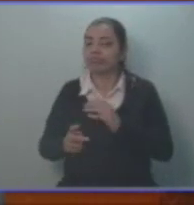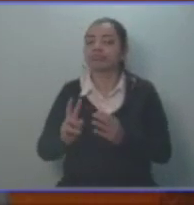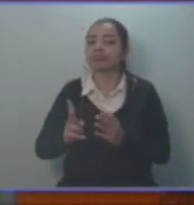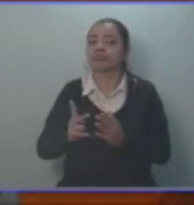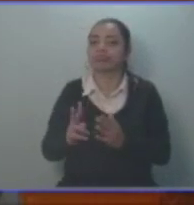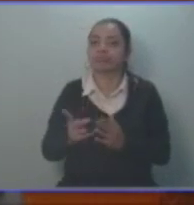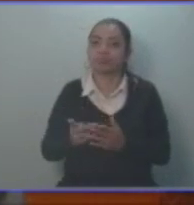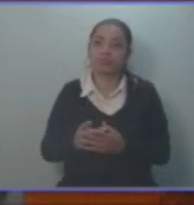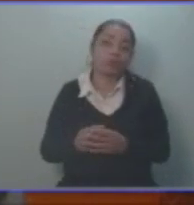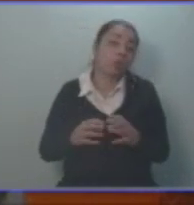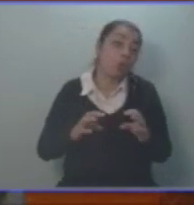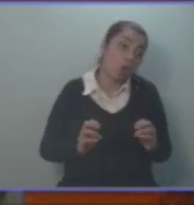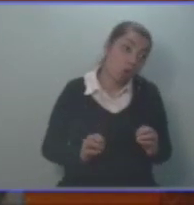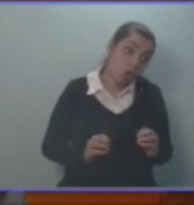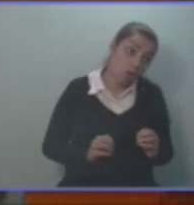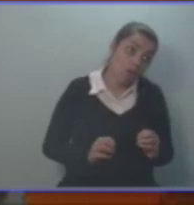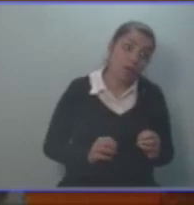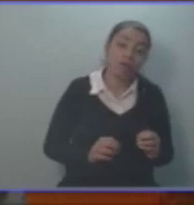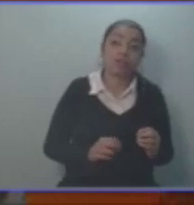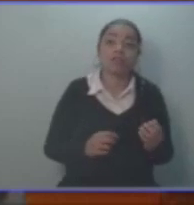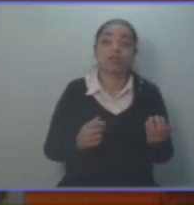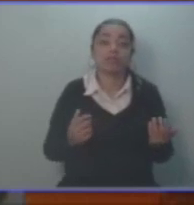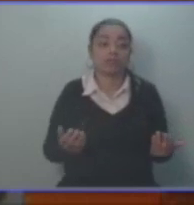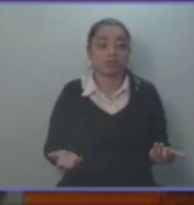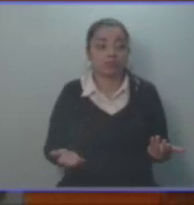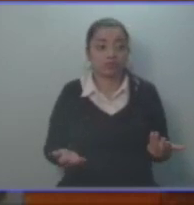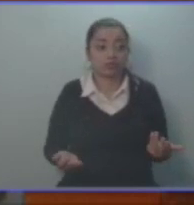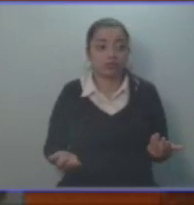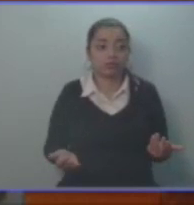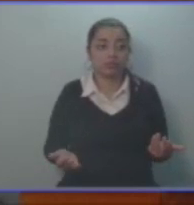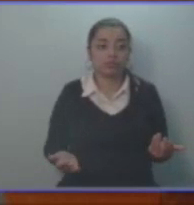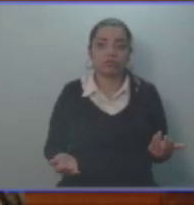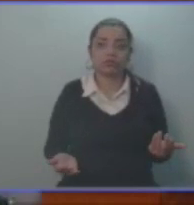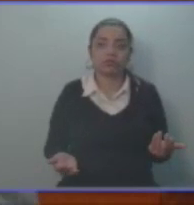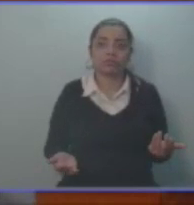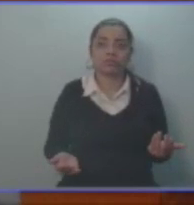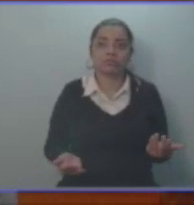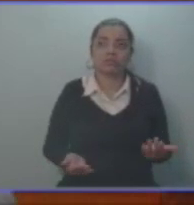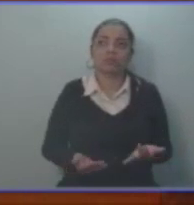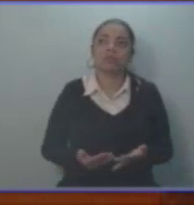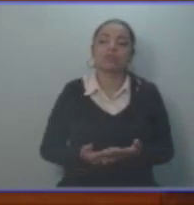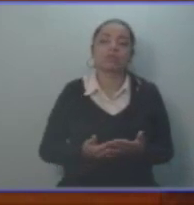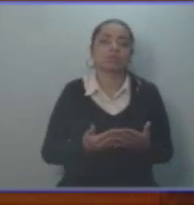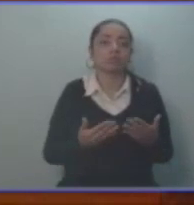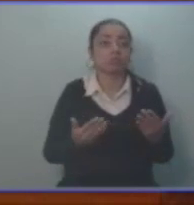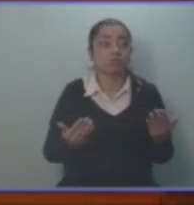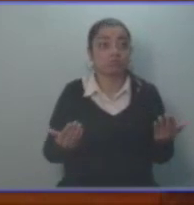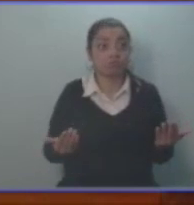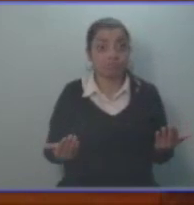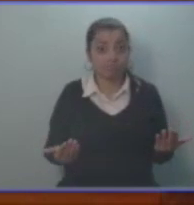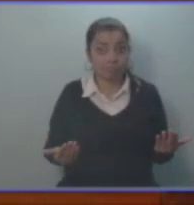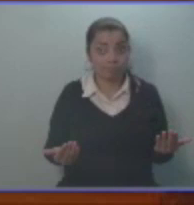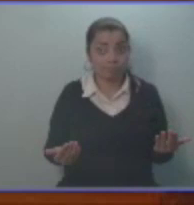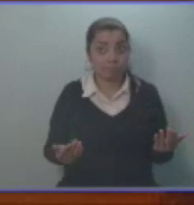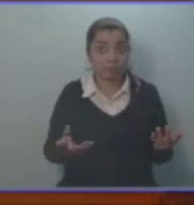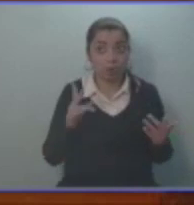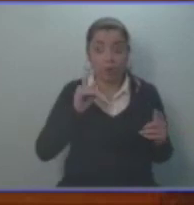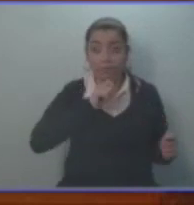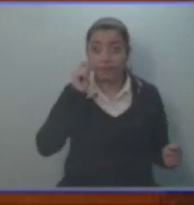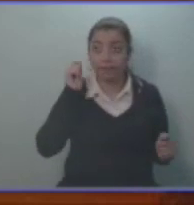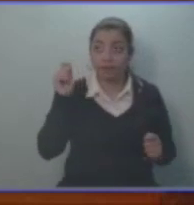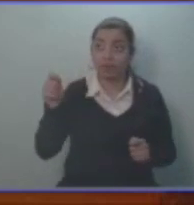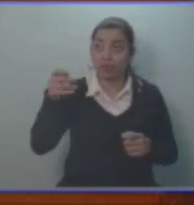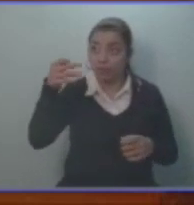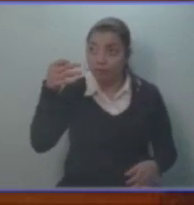o ya sea incoar una denuncia formal